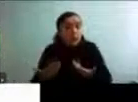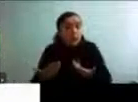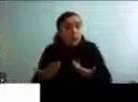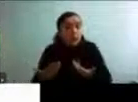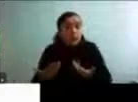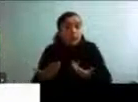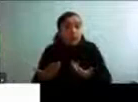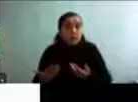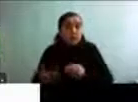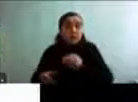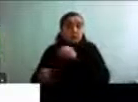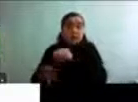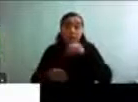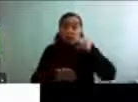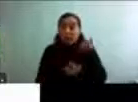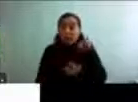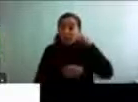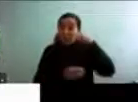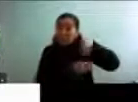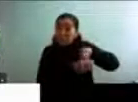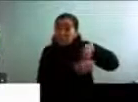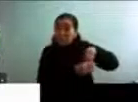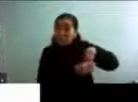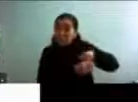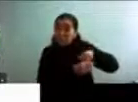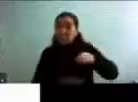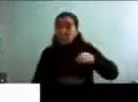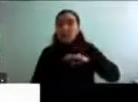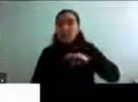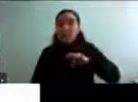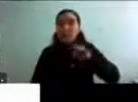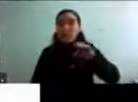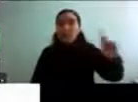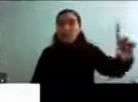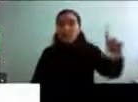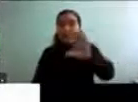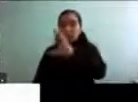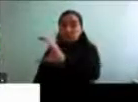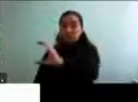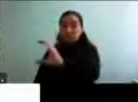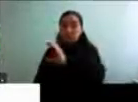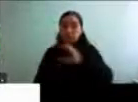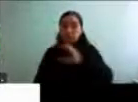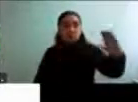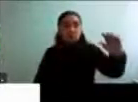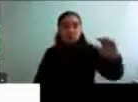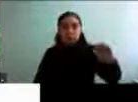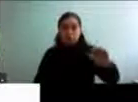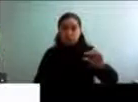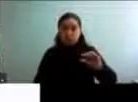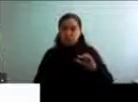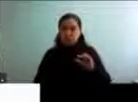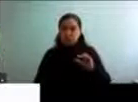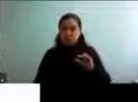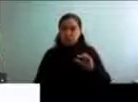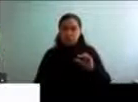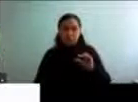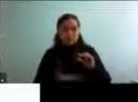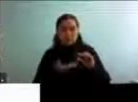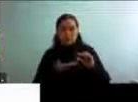de juntar plata por su cuenta llega el momento de jubilar y el cambio en lo económico es brutal, absolutamente brutal.